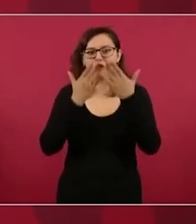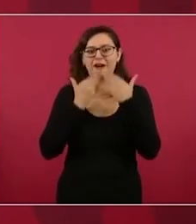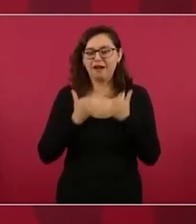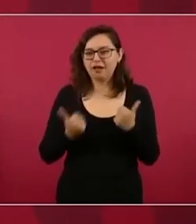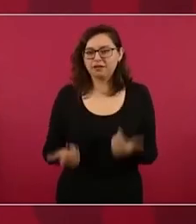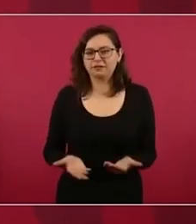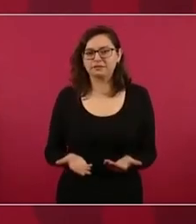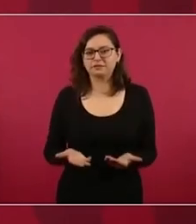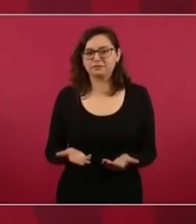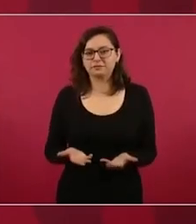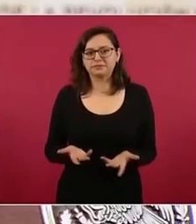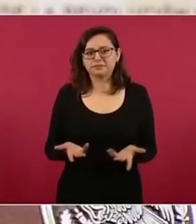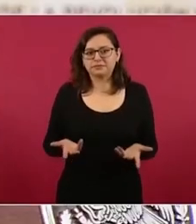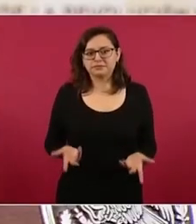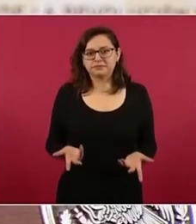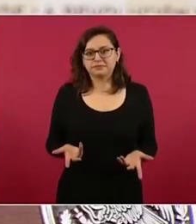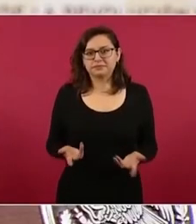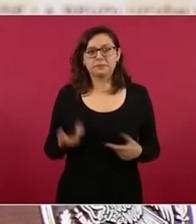experiencia